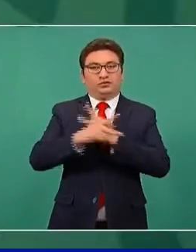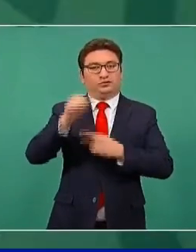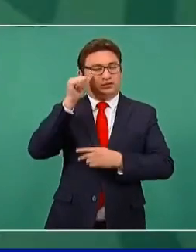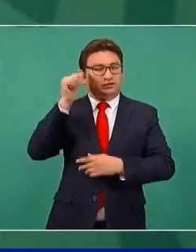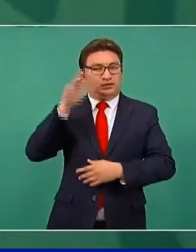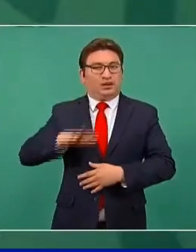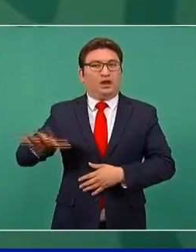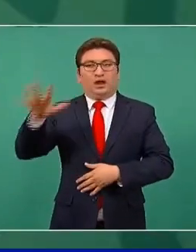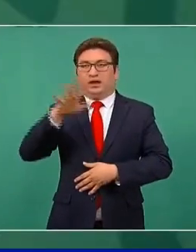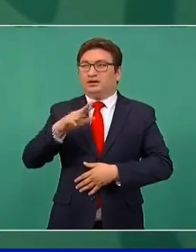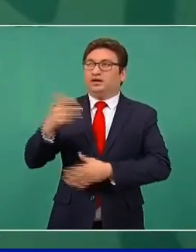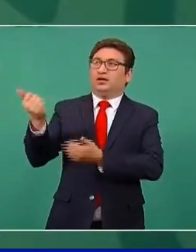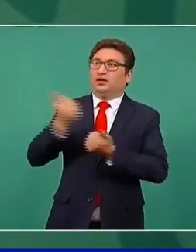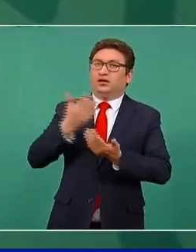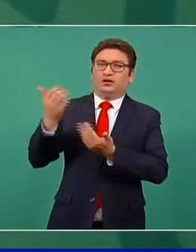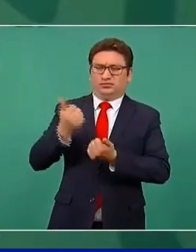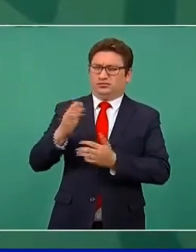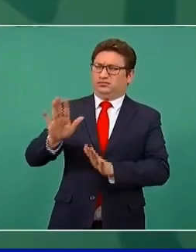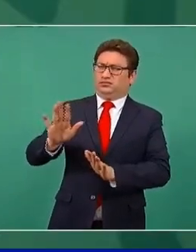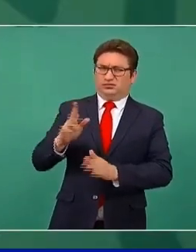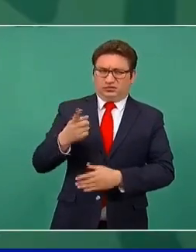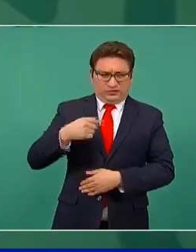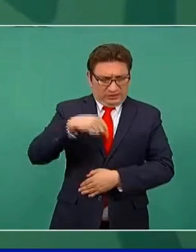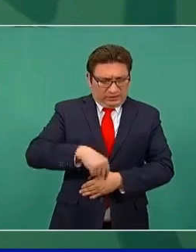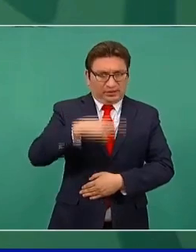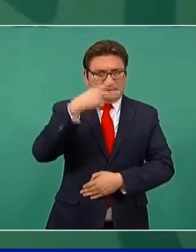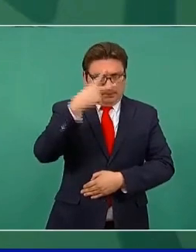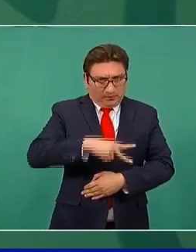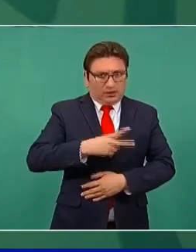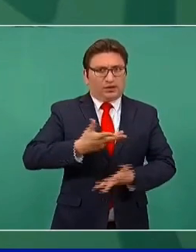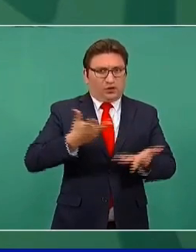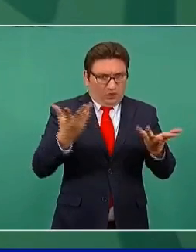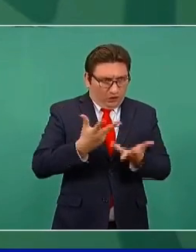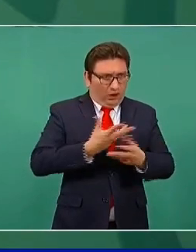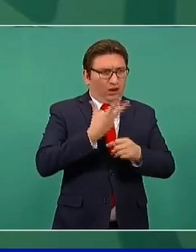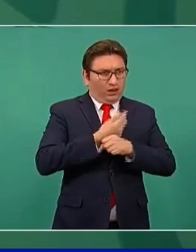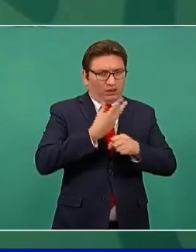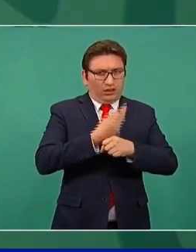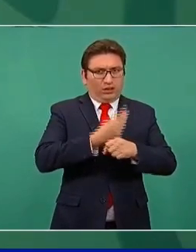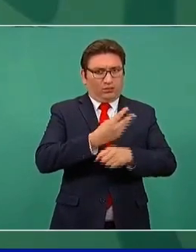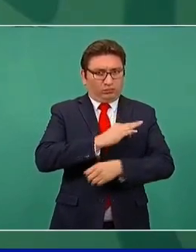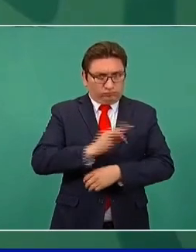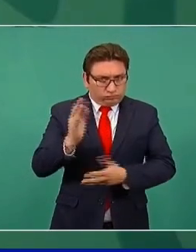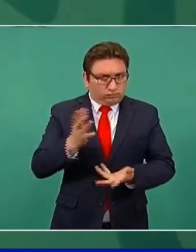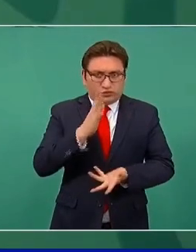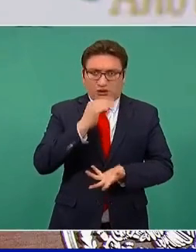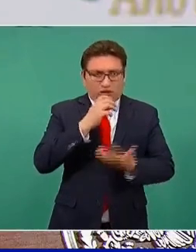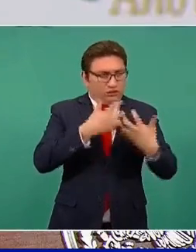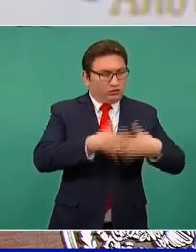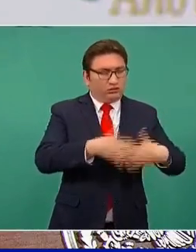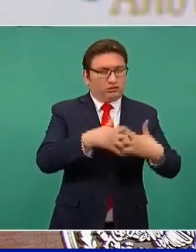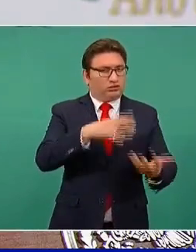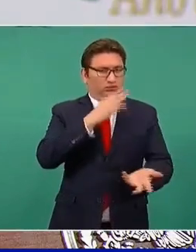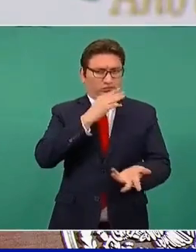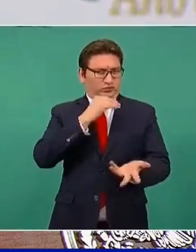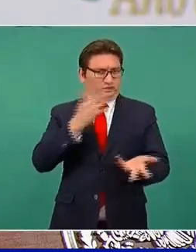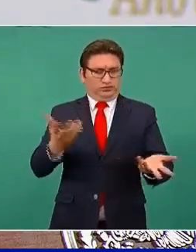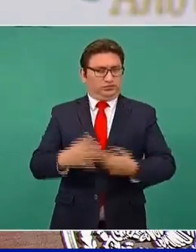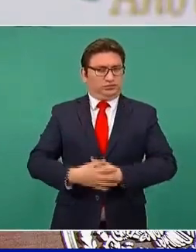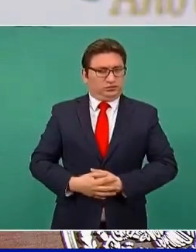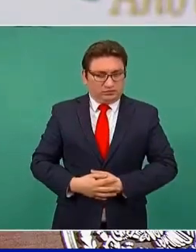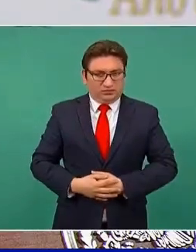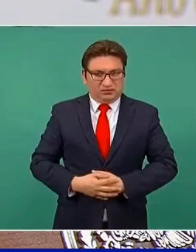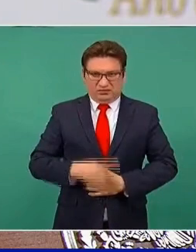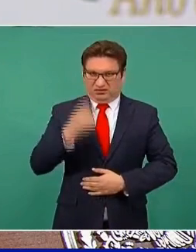podemos producir nosotros los electrodomésticos, que es mucha ciencia, mucha